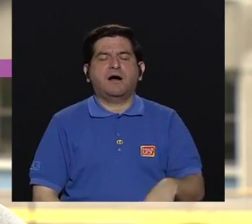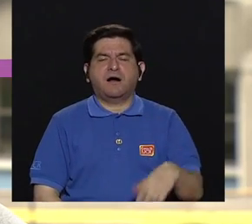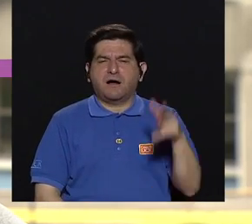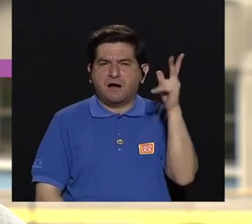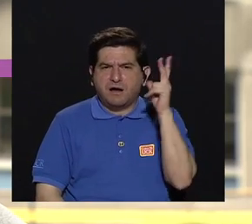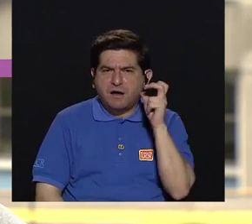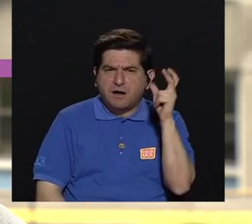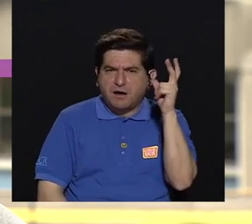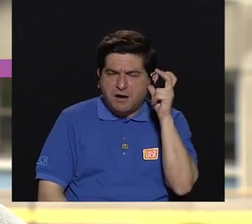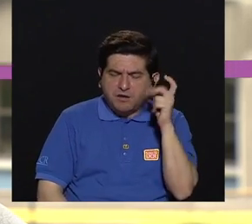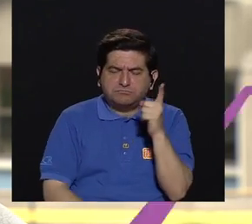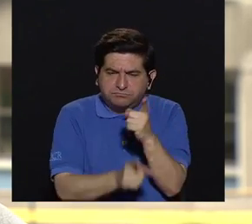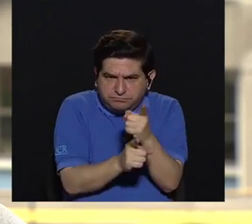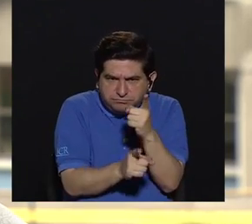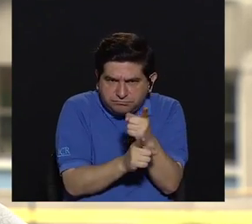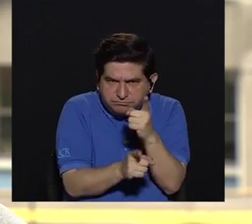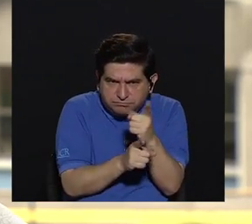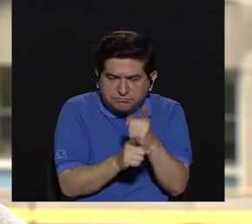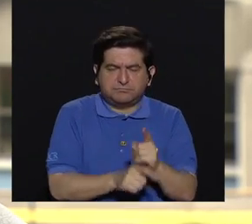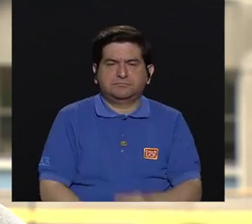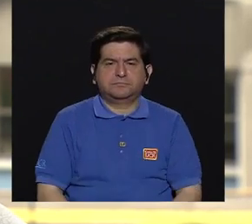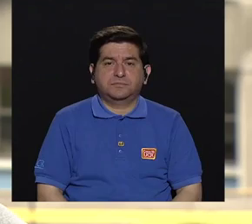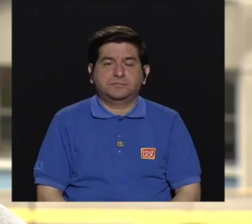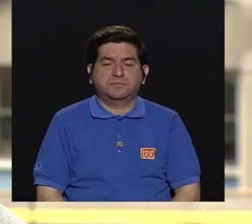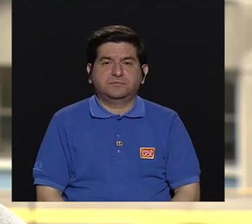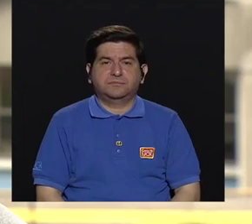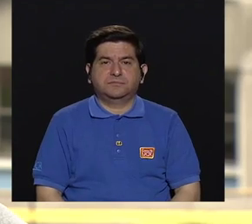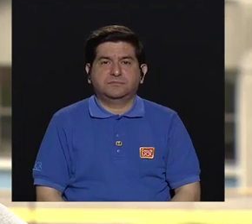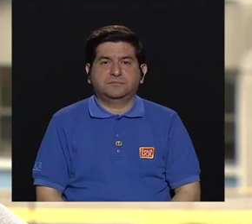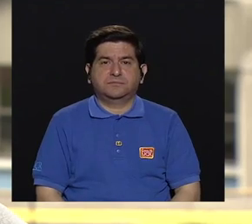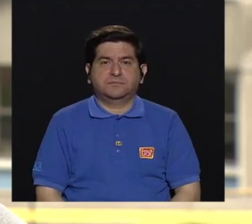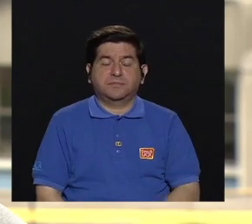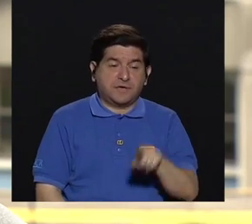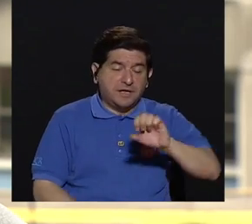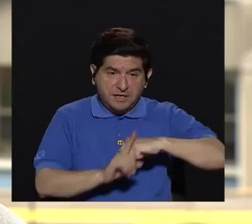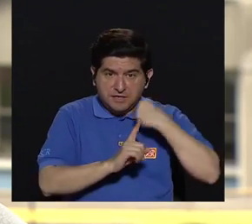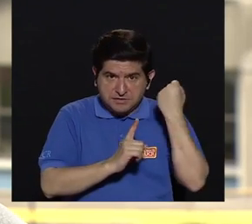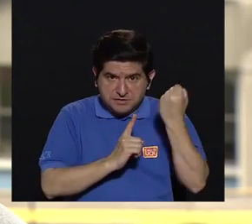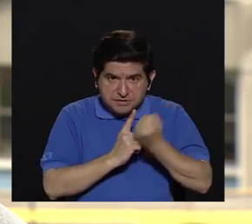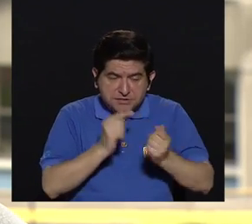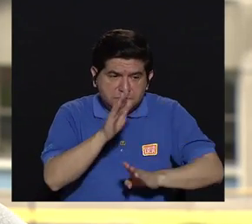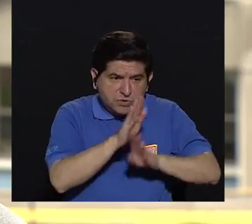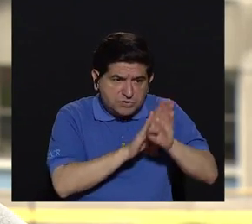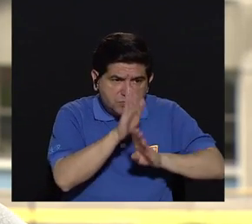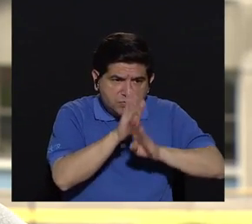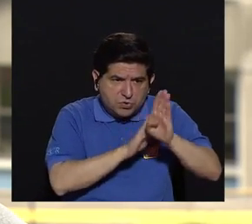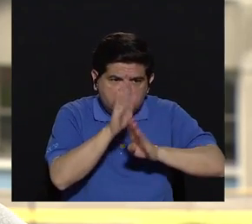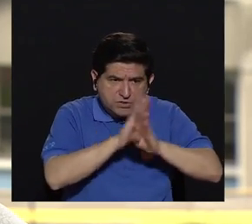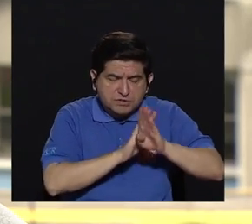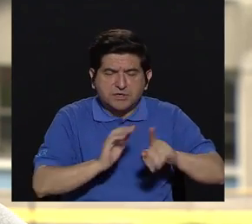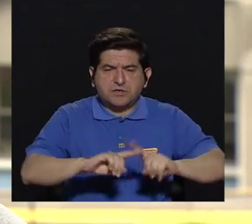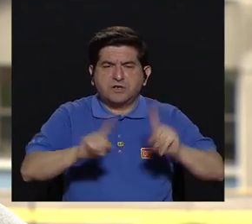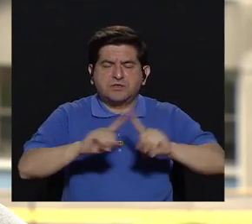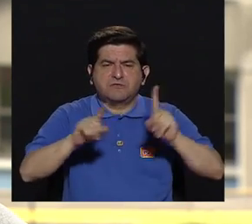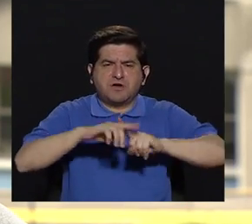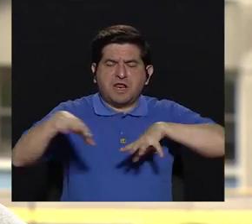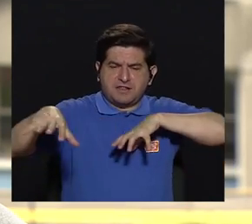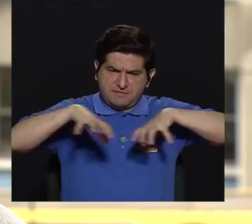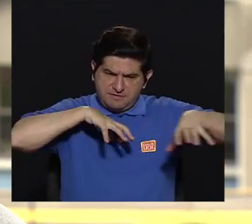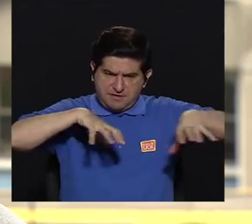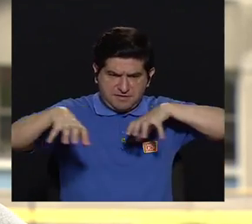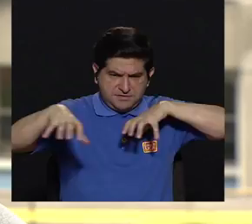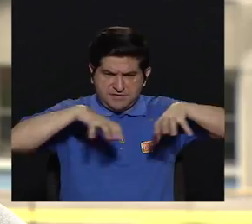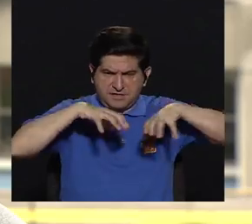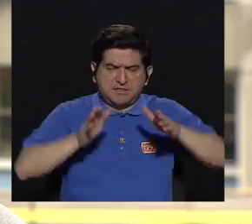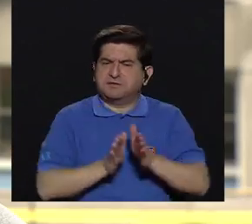acústica recomendable para poder estar o desarrollar sus necesidades